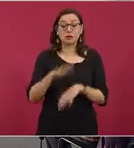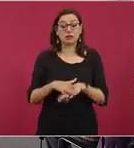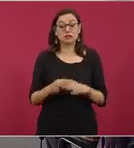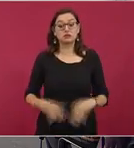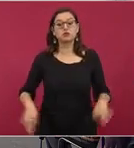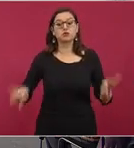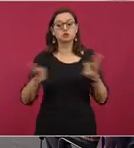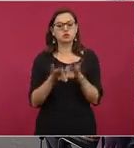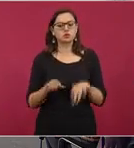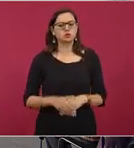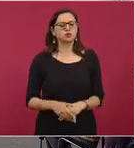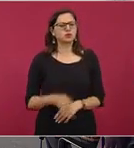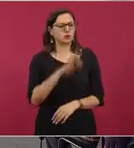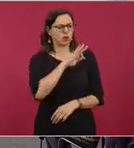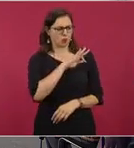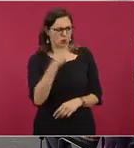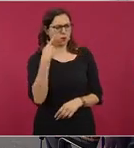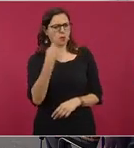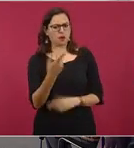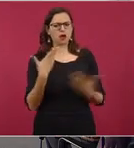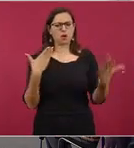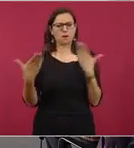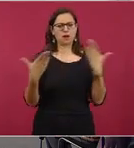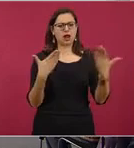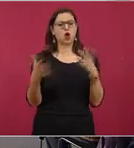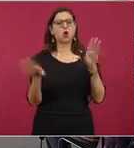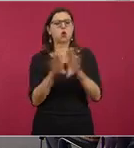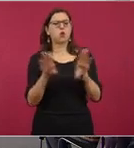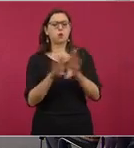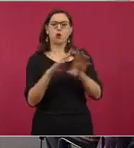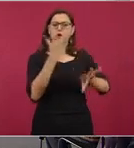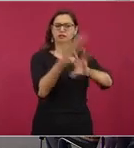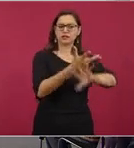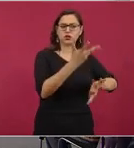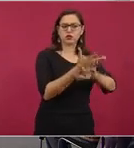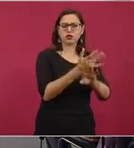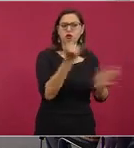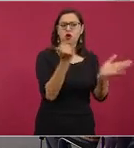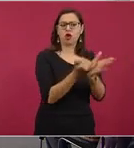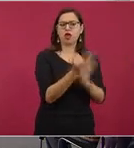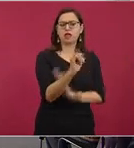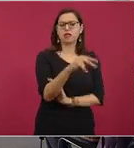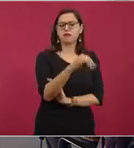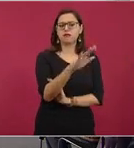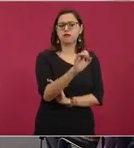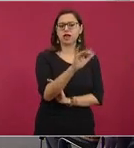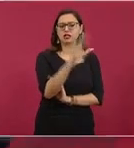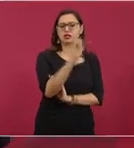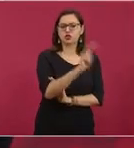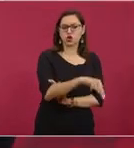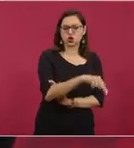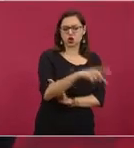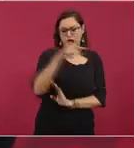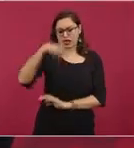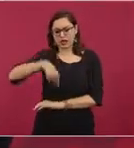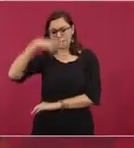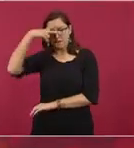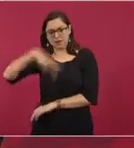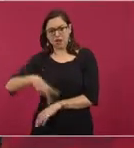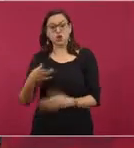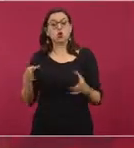de Estados Unidos y México nosotros tenemos afortunadamente